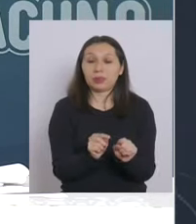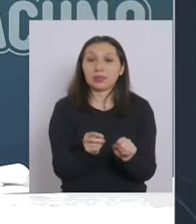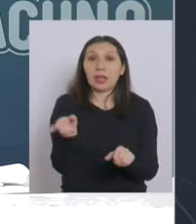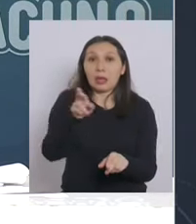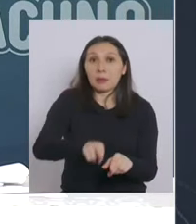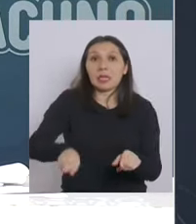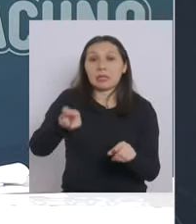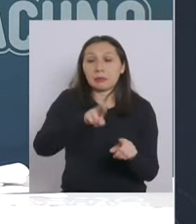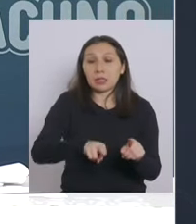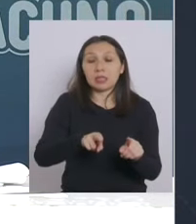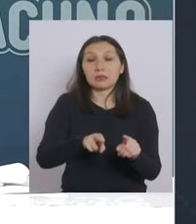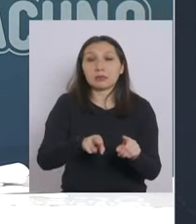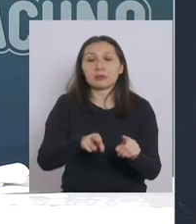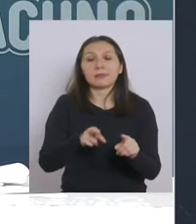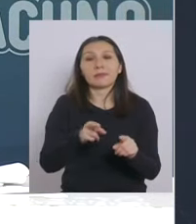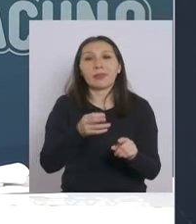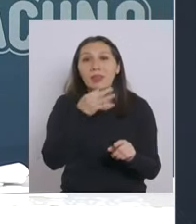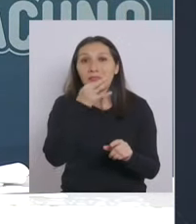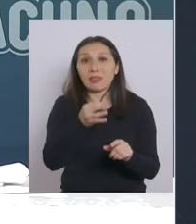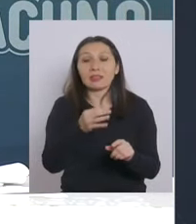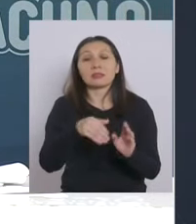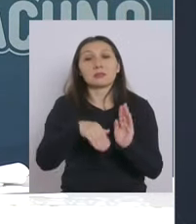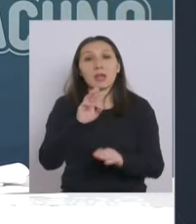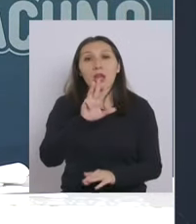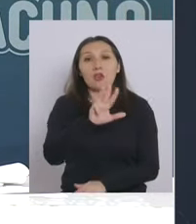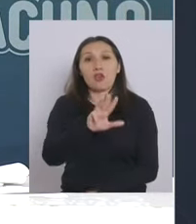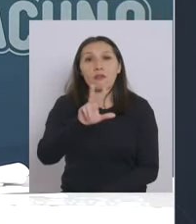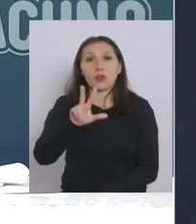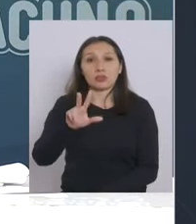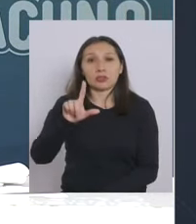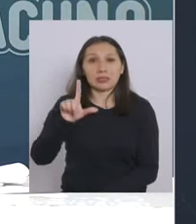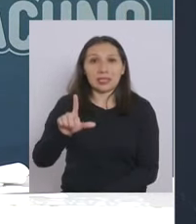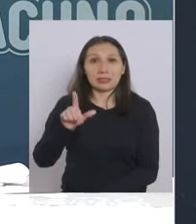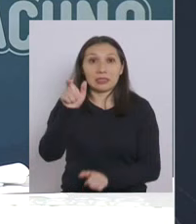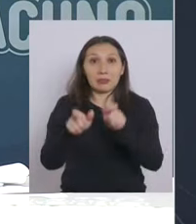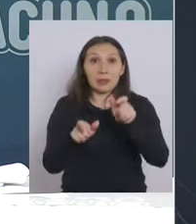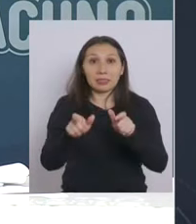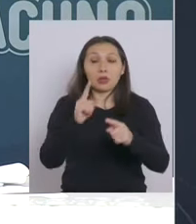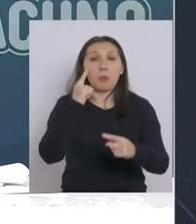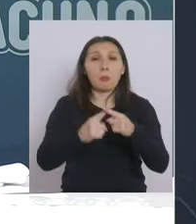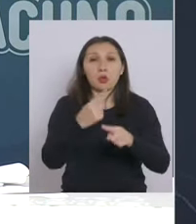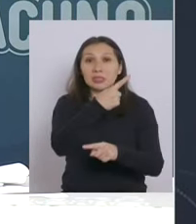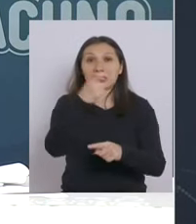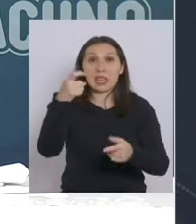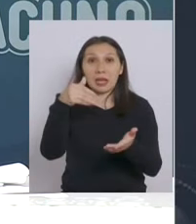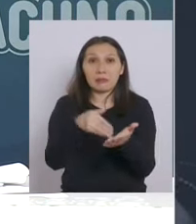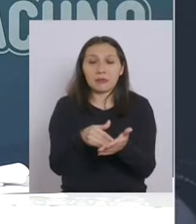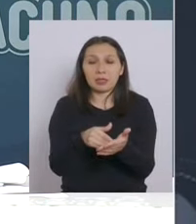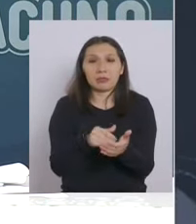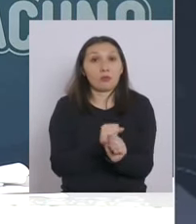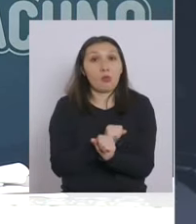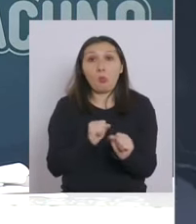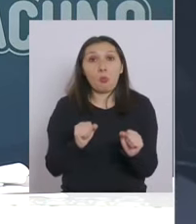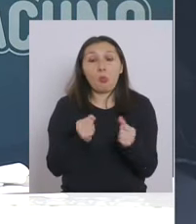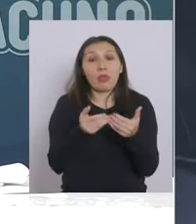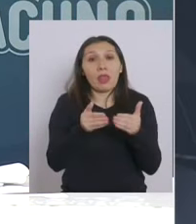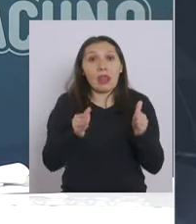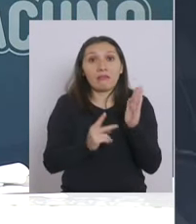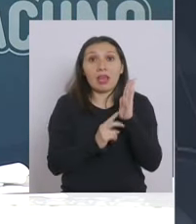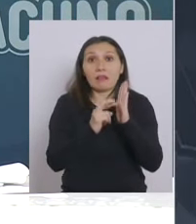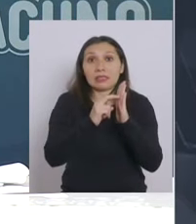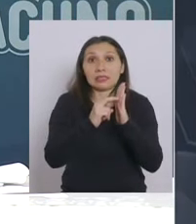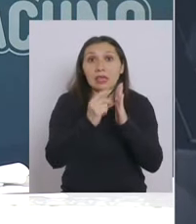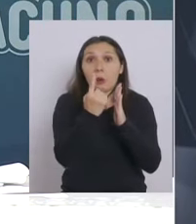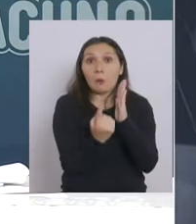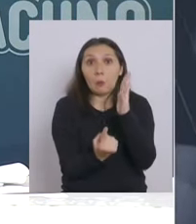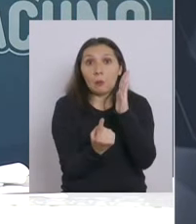incidencia con una incidencia de más de 987 casos por 100.000 habitantes no lo podemos hacer avanzar nosotros